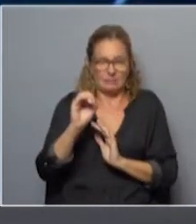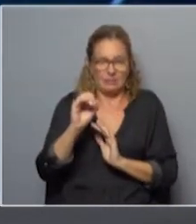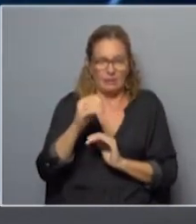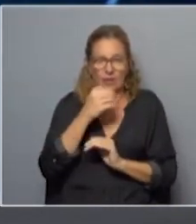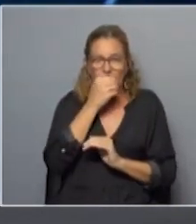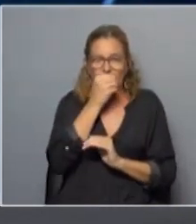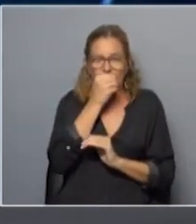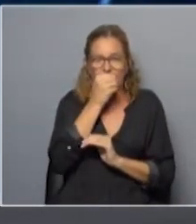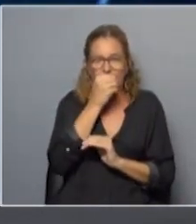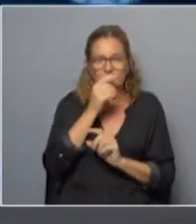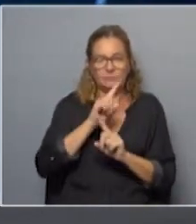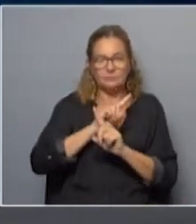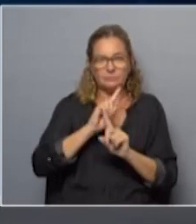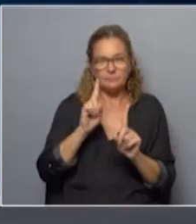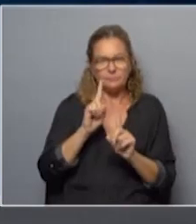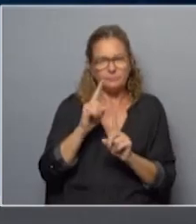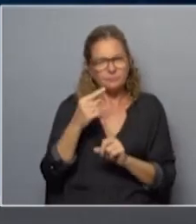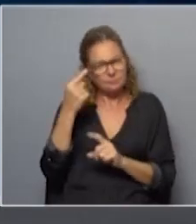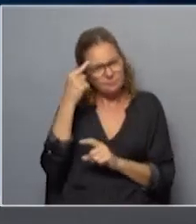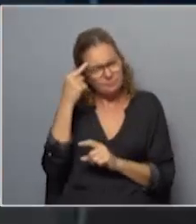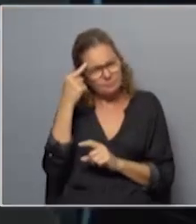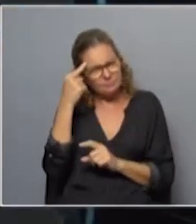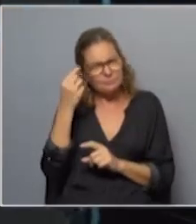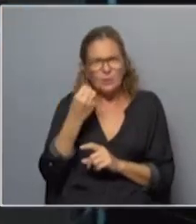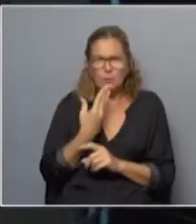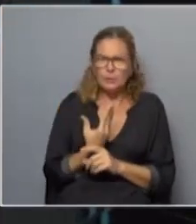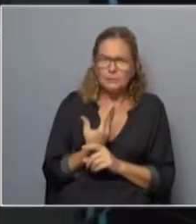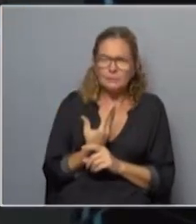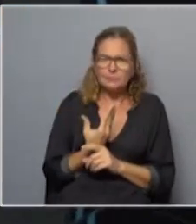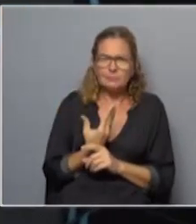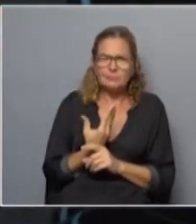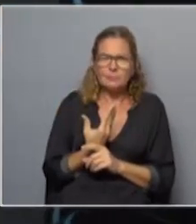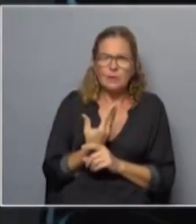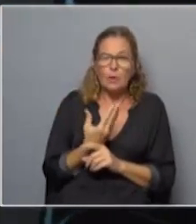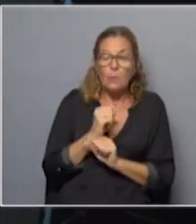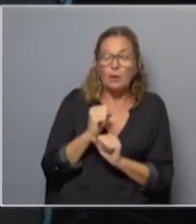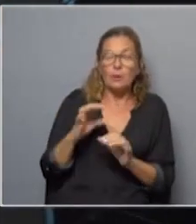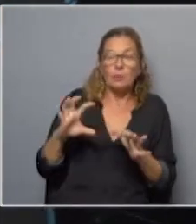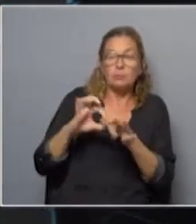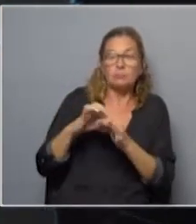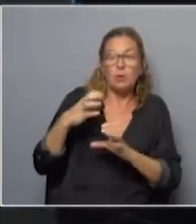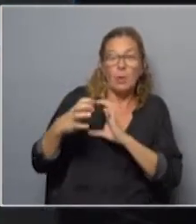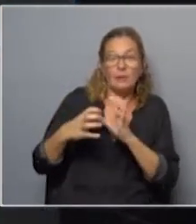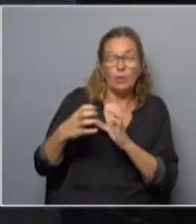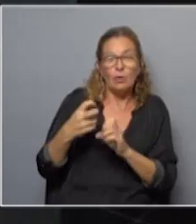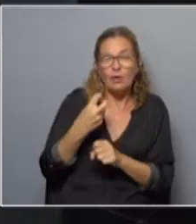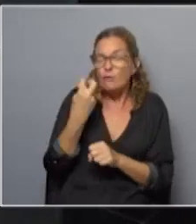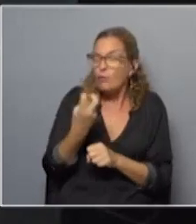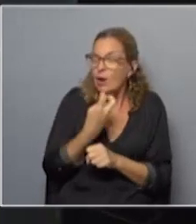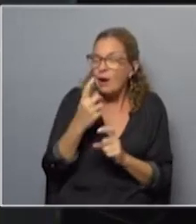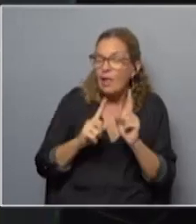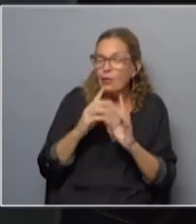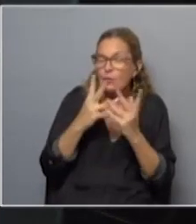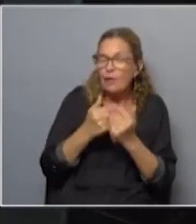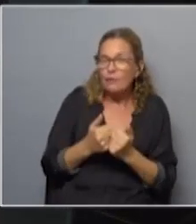No se pensó, bueno, en que un gobierno de coalición buscara, de alguna